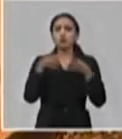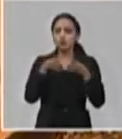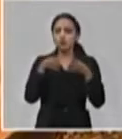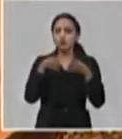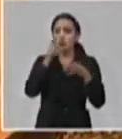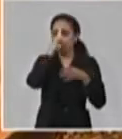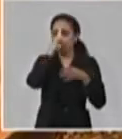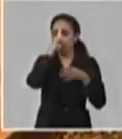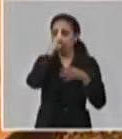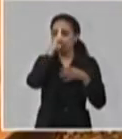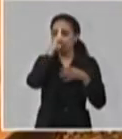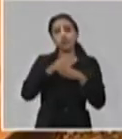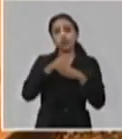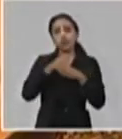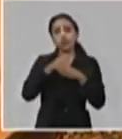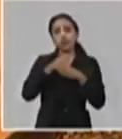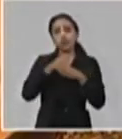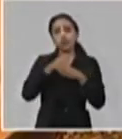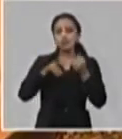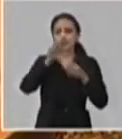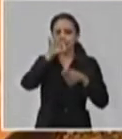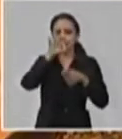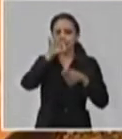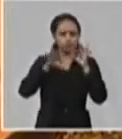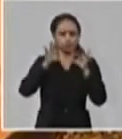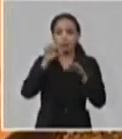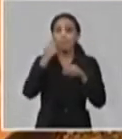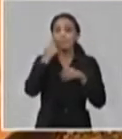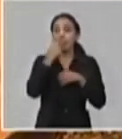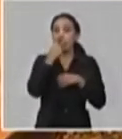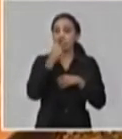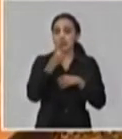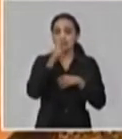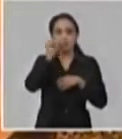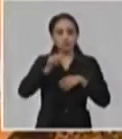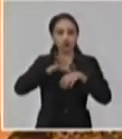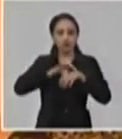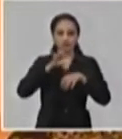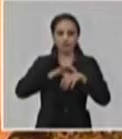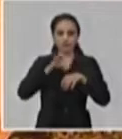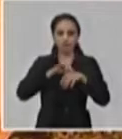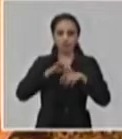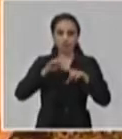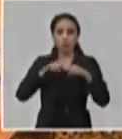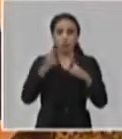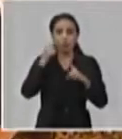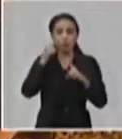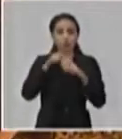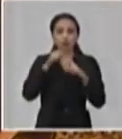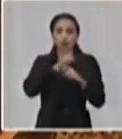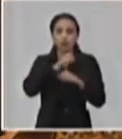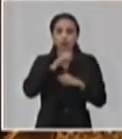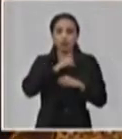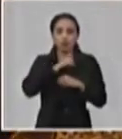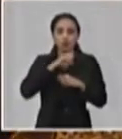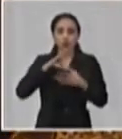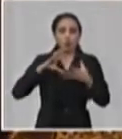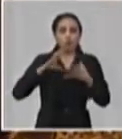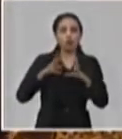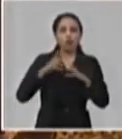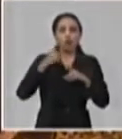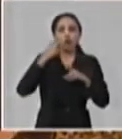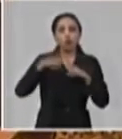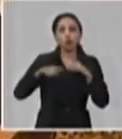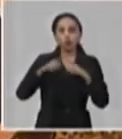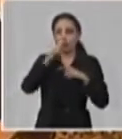diferentes territorios se han estado seleccionando para la atención de estos pacientes. De forma tal de que no compliquemos el resto de los